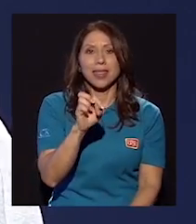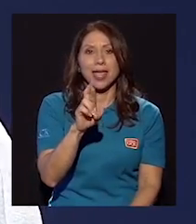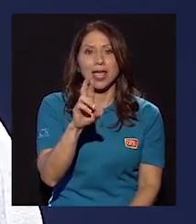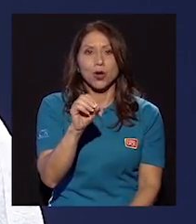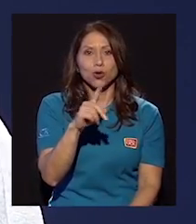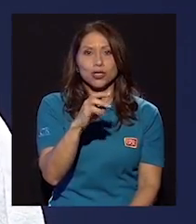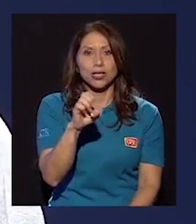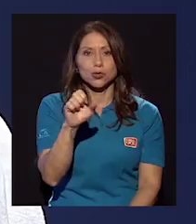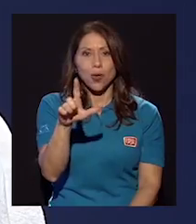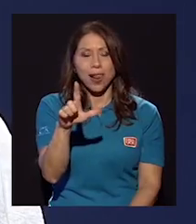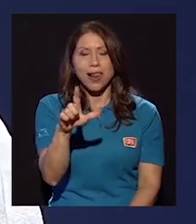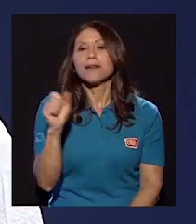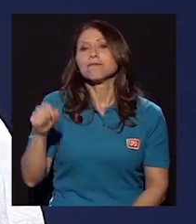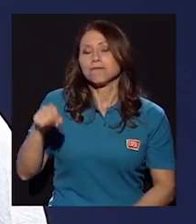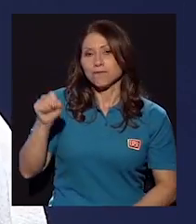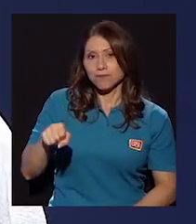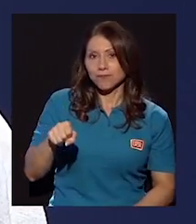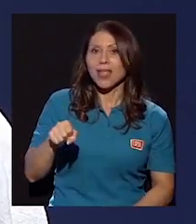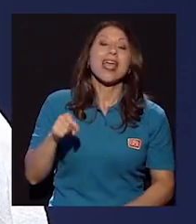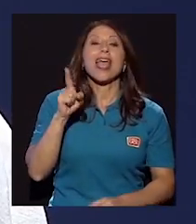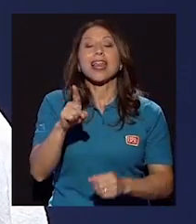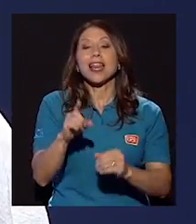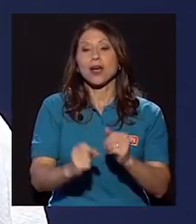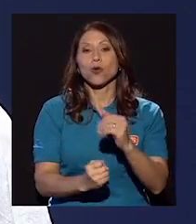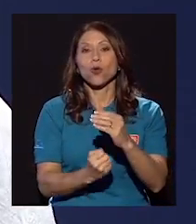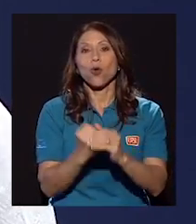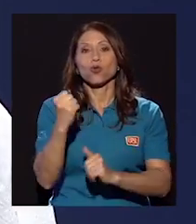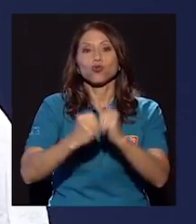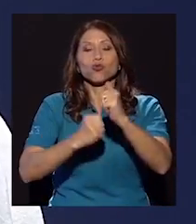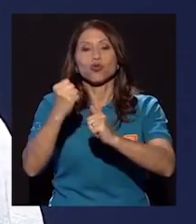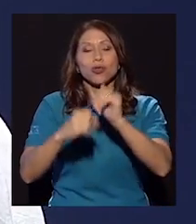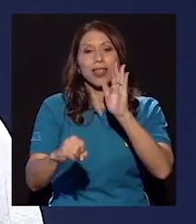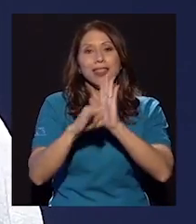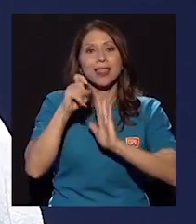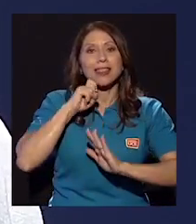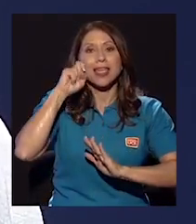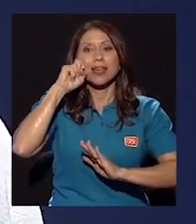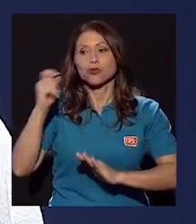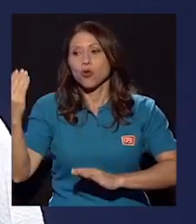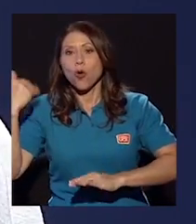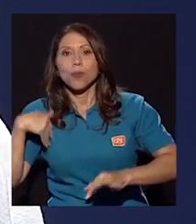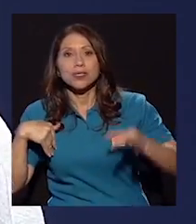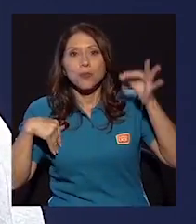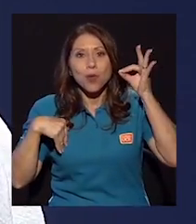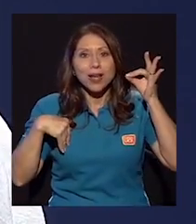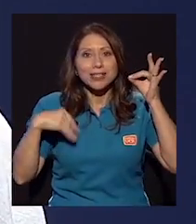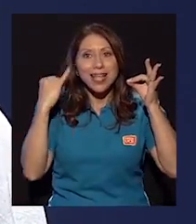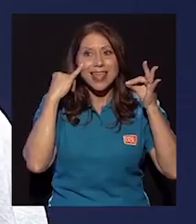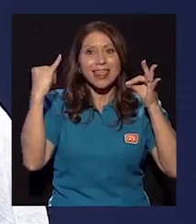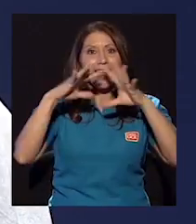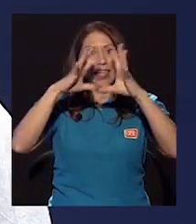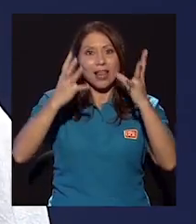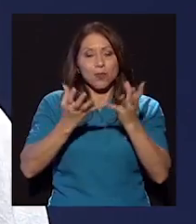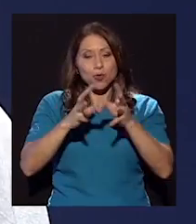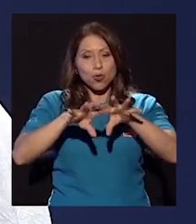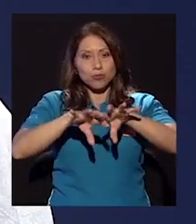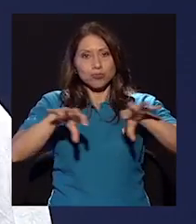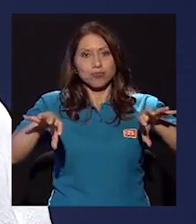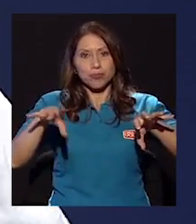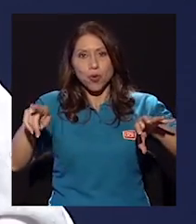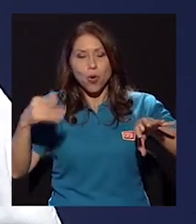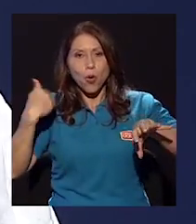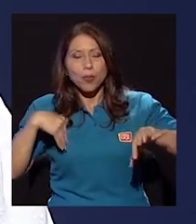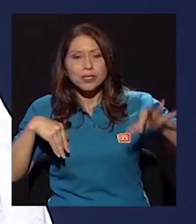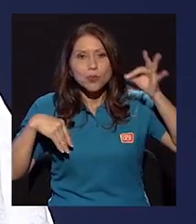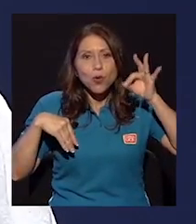identidades de género como hombres y mujeres, en la idea de que las personas del mundo nos dividimos en esos dos grandes grupos, todas, hombres